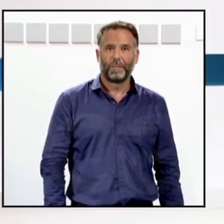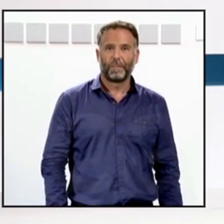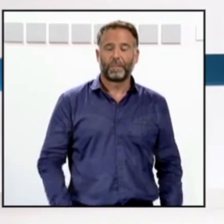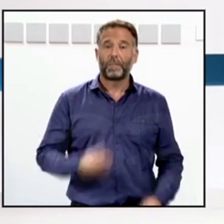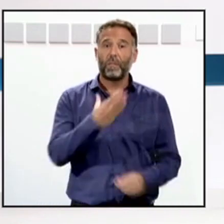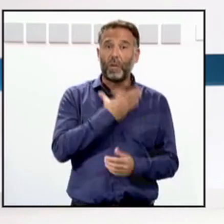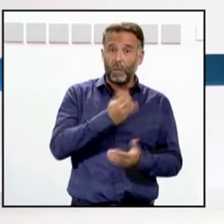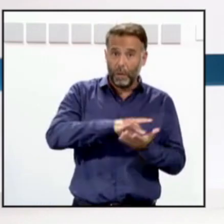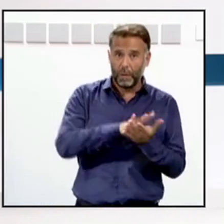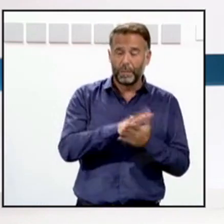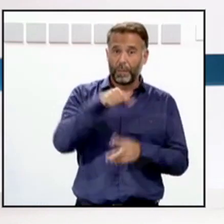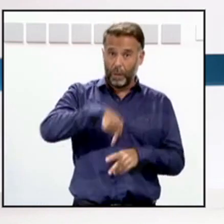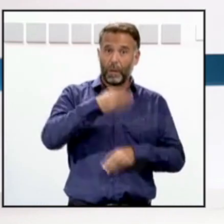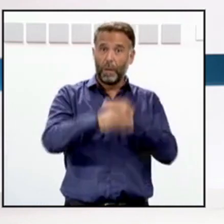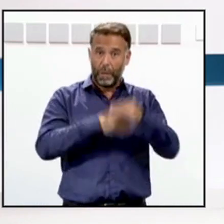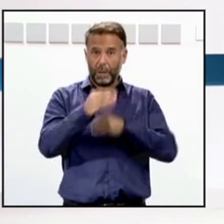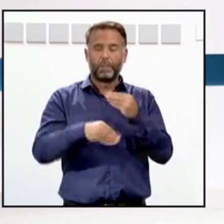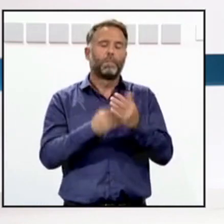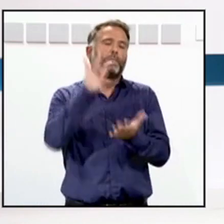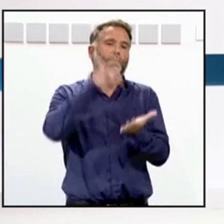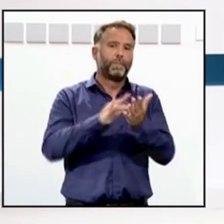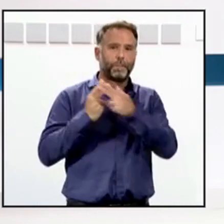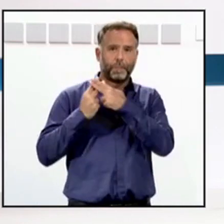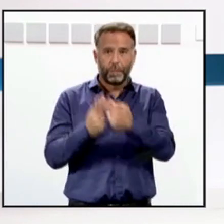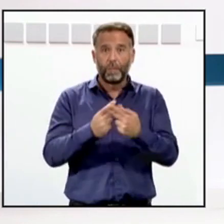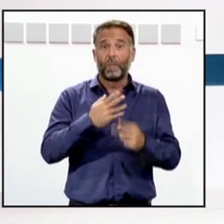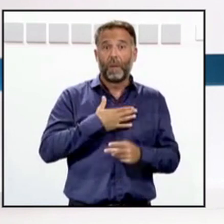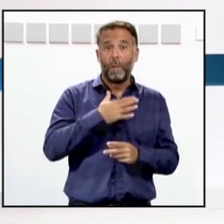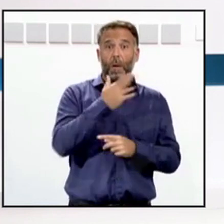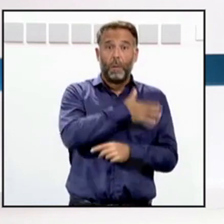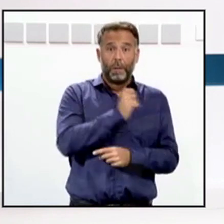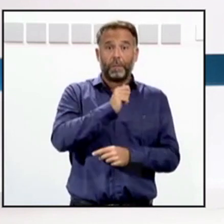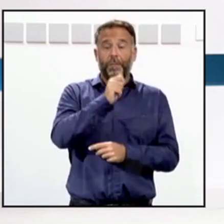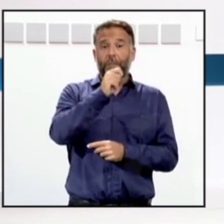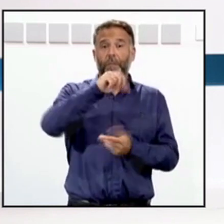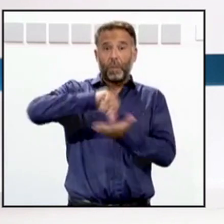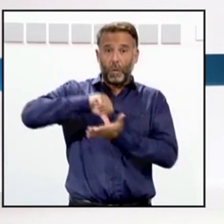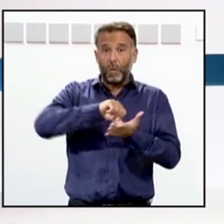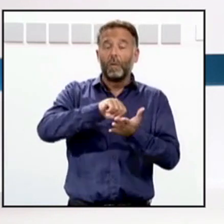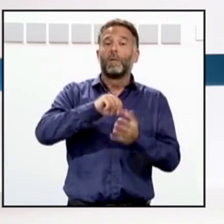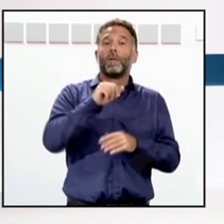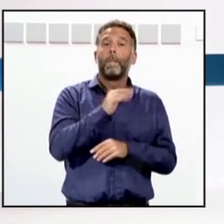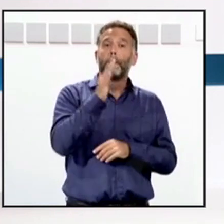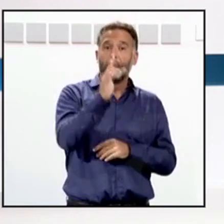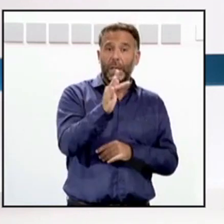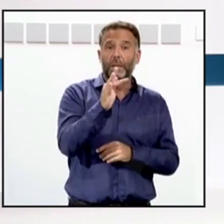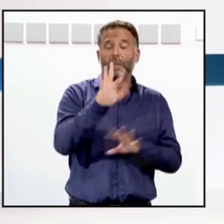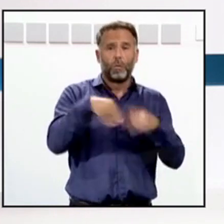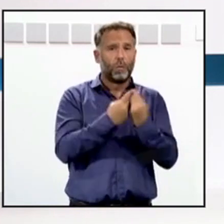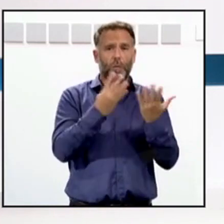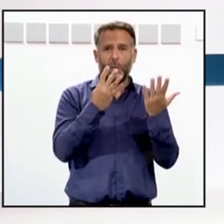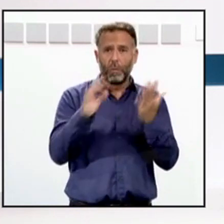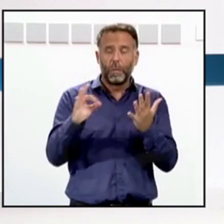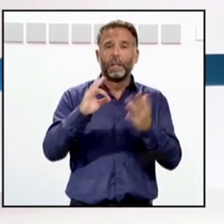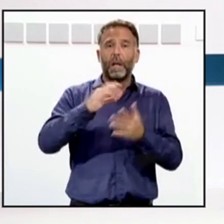El ayuntamiento ha celebrado esta mañana el patrón de la policía local con un acto adaptado a la pandemia y con el propósito de que los 90